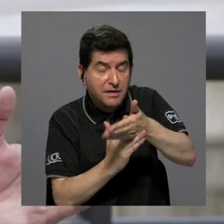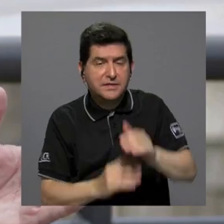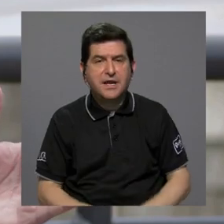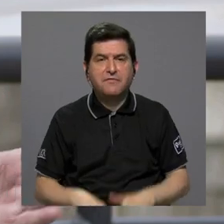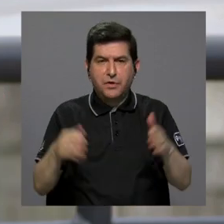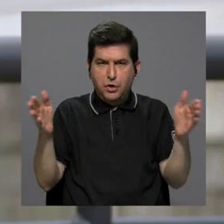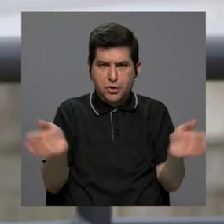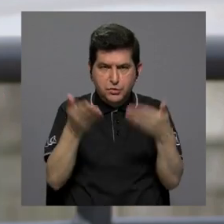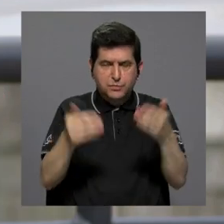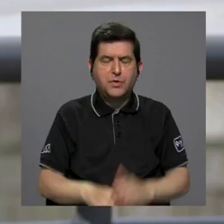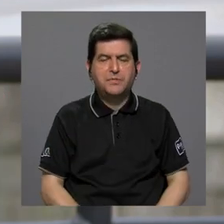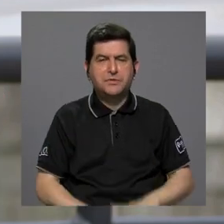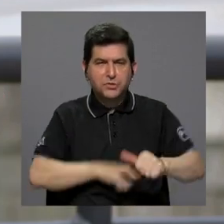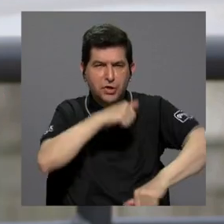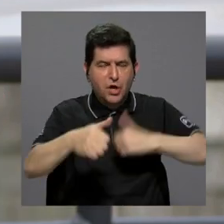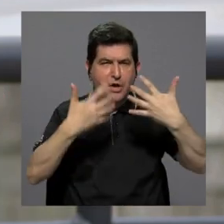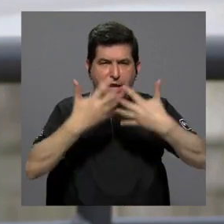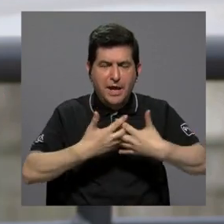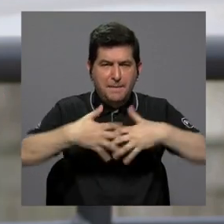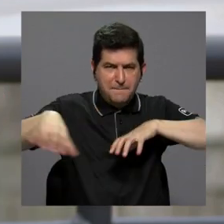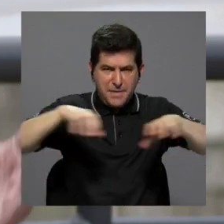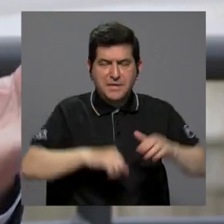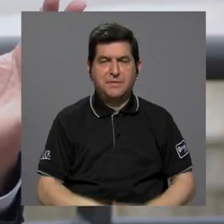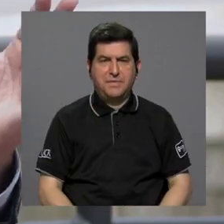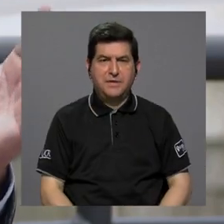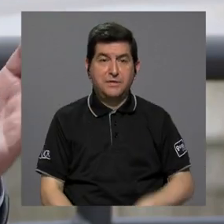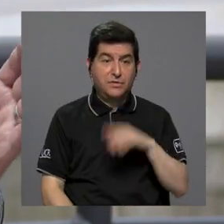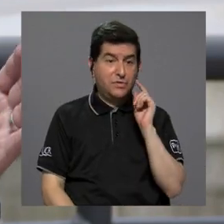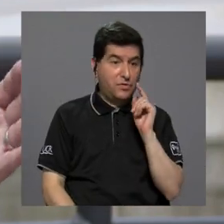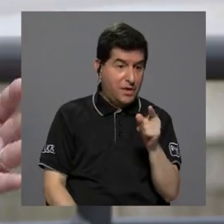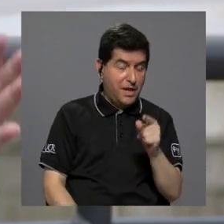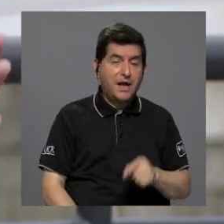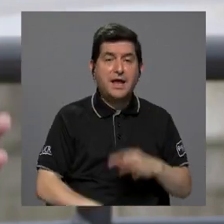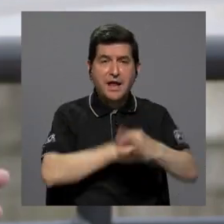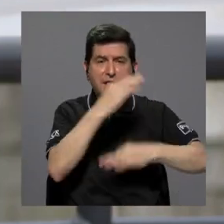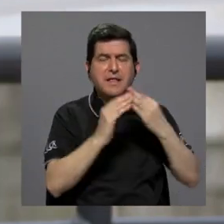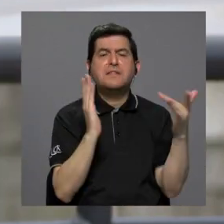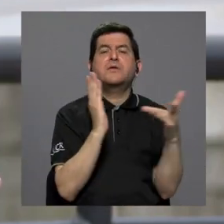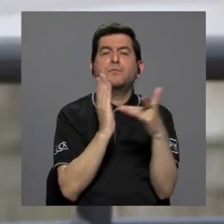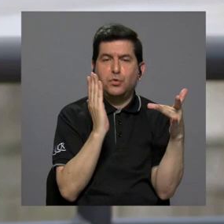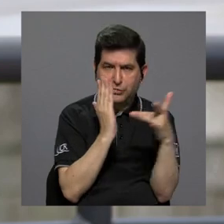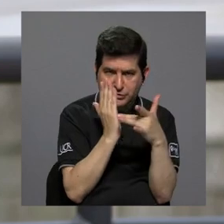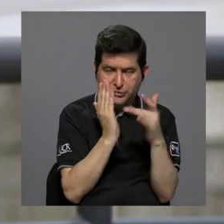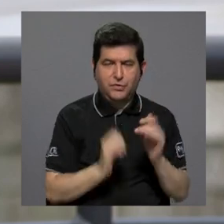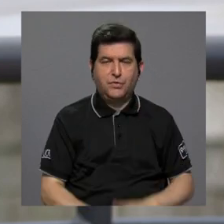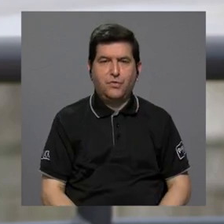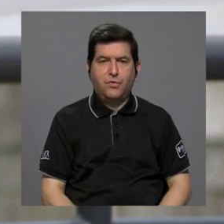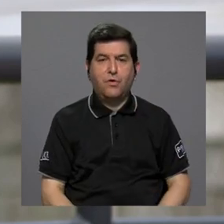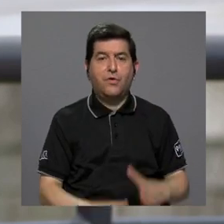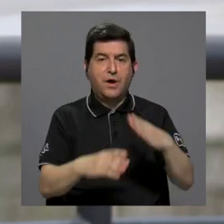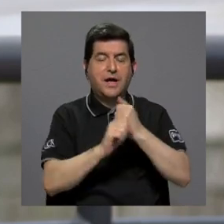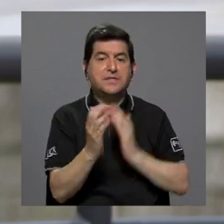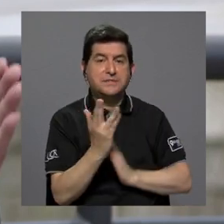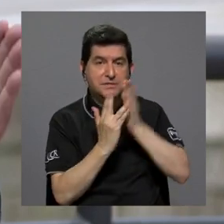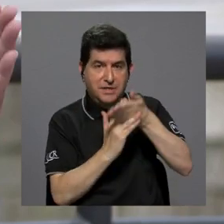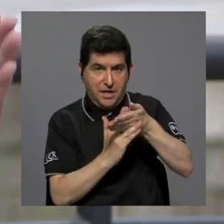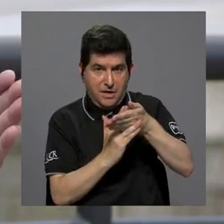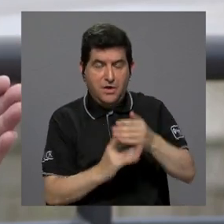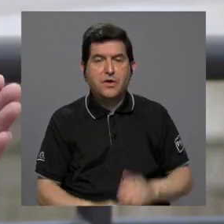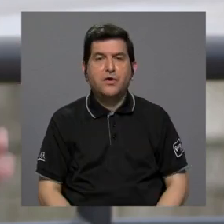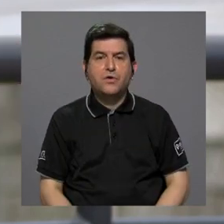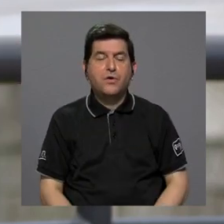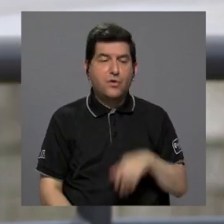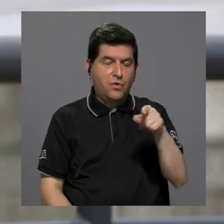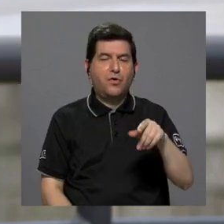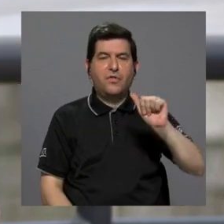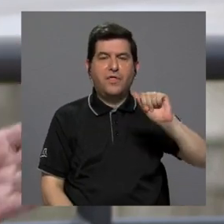de la promoción del emprendimiento dinámico, que es el emprendimiento de orientación más tecnológica, que eso lo hacemos a través de